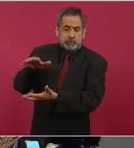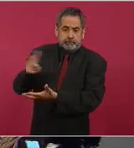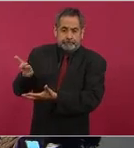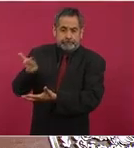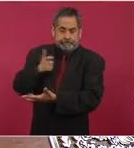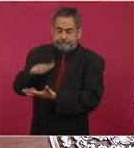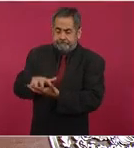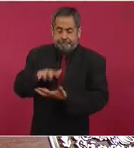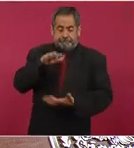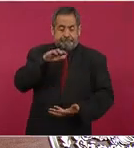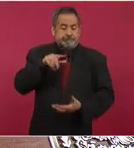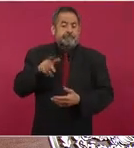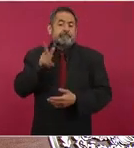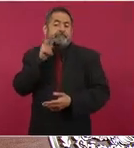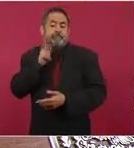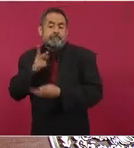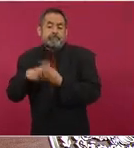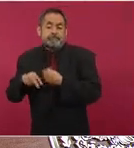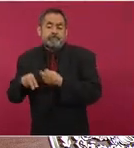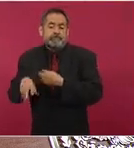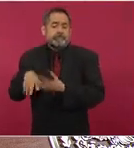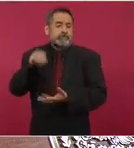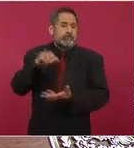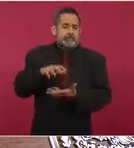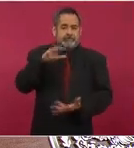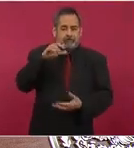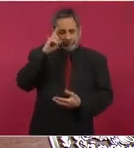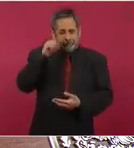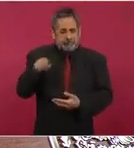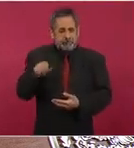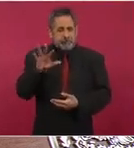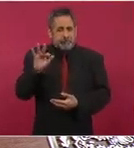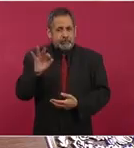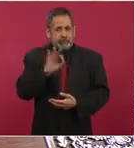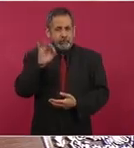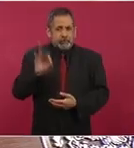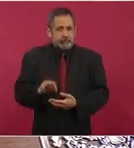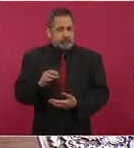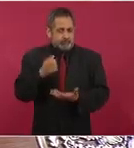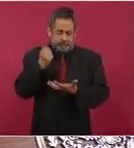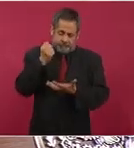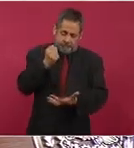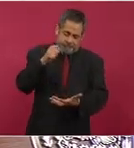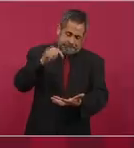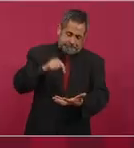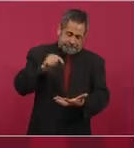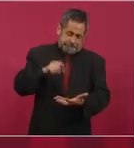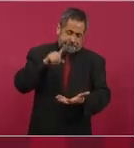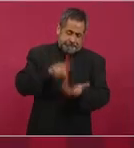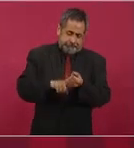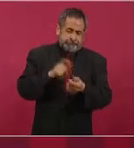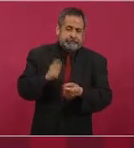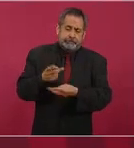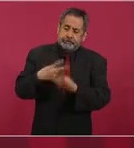Los ingresos del petróleo llegaron a significar el 40 por ciento del presupuesto nacional.